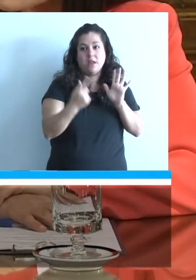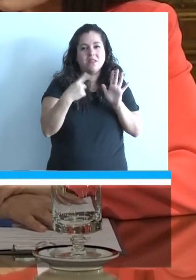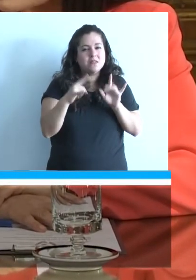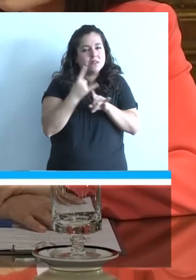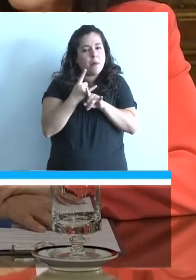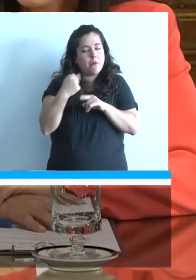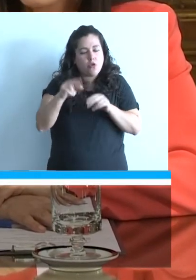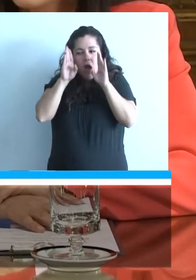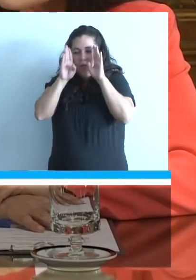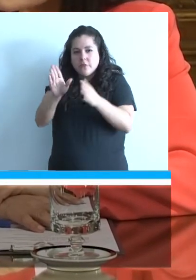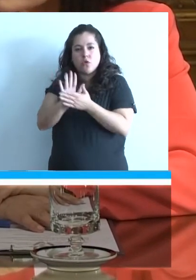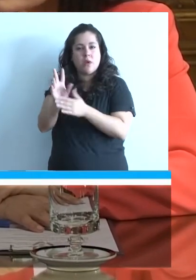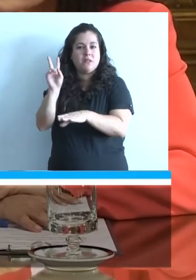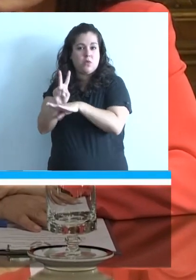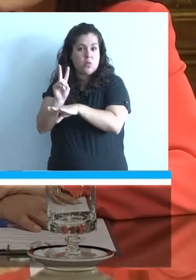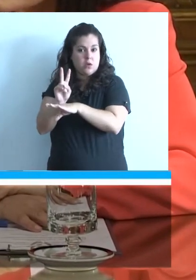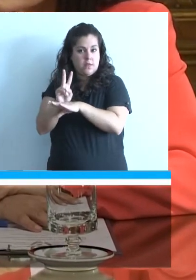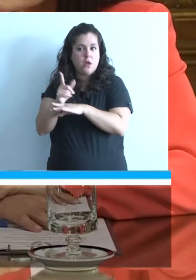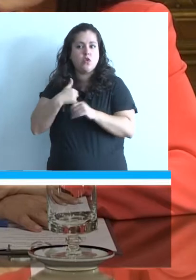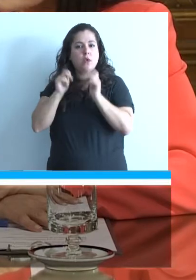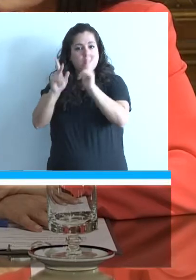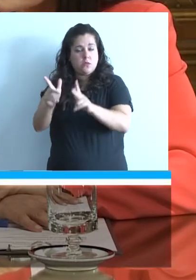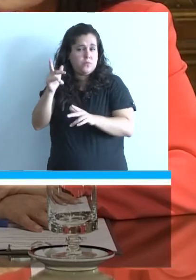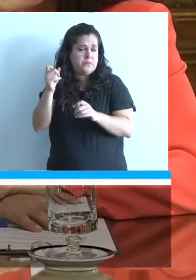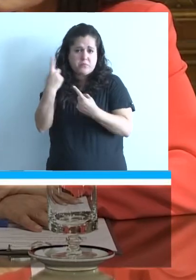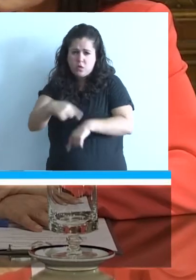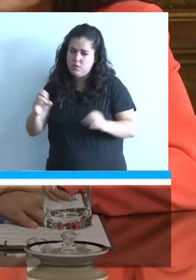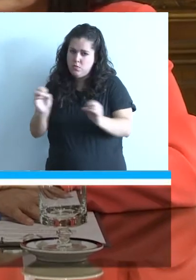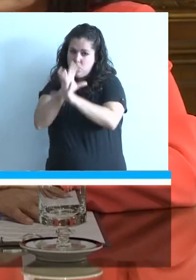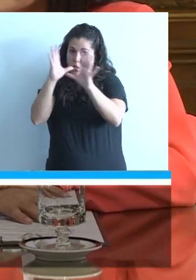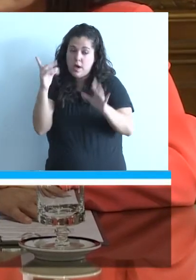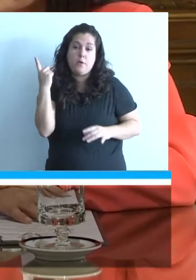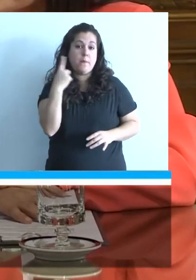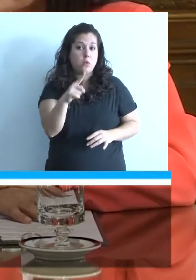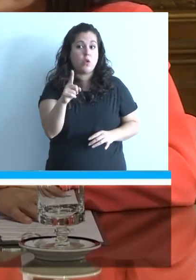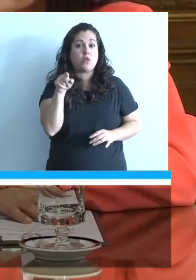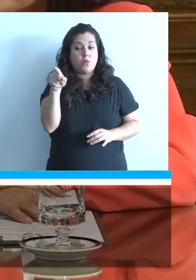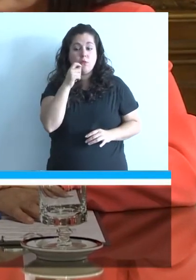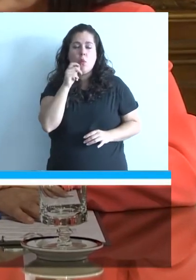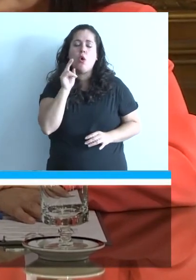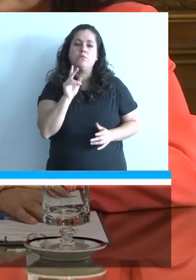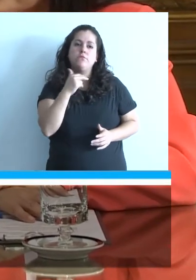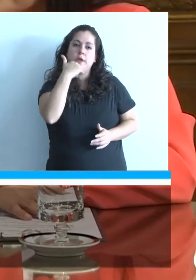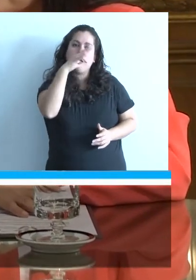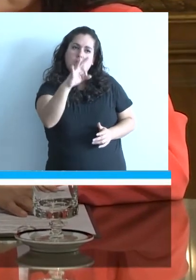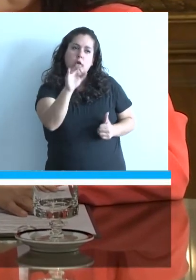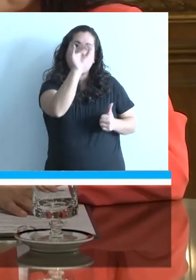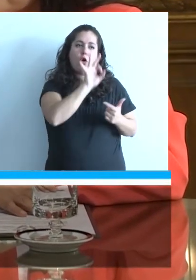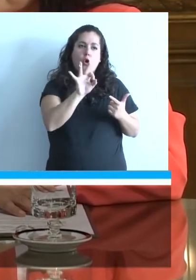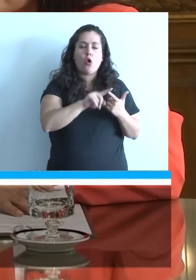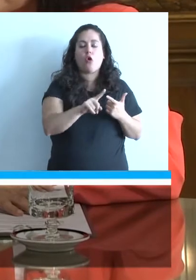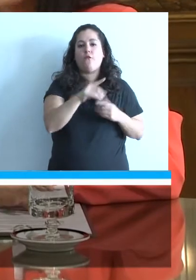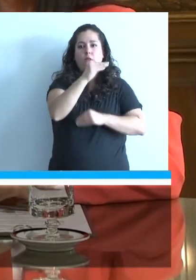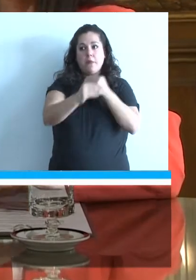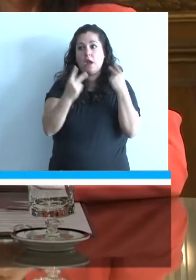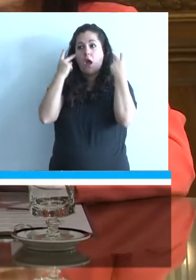Y siempre estoy atento al tema de la seguridad. Y vos decías una cosa, una referencia muy clara. Cada vez que vos notas, es decir, que tus